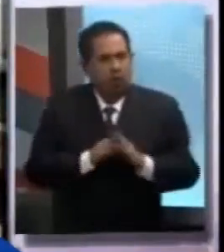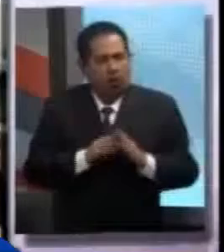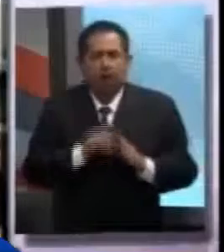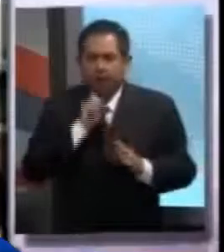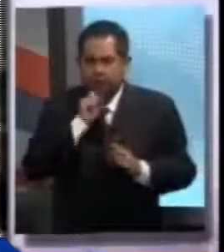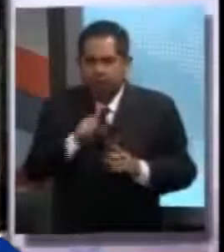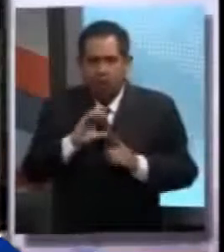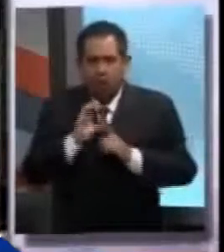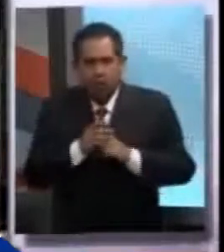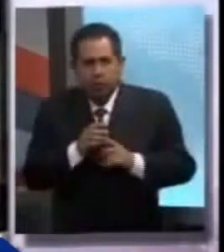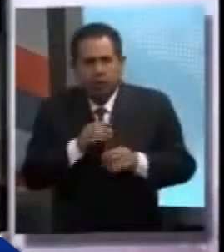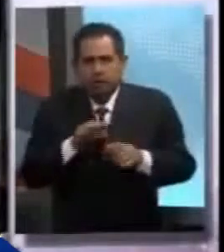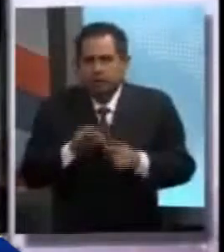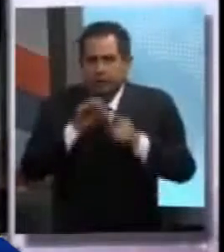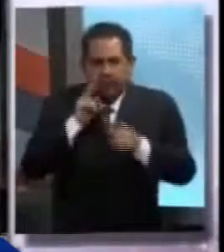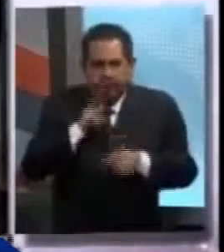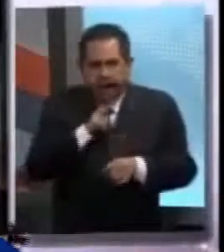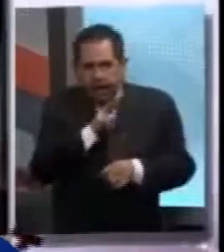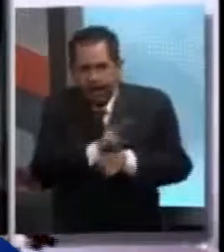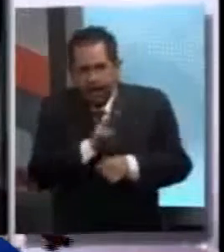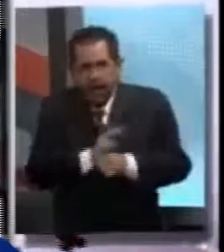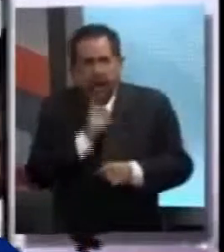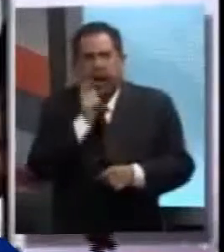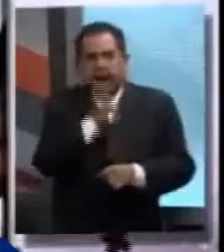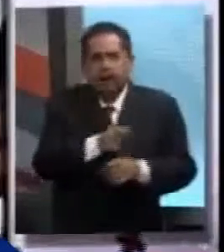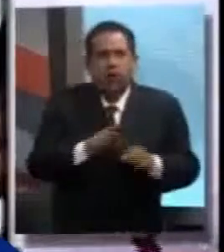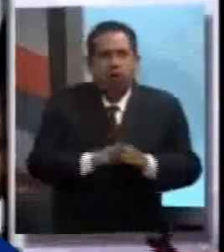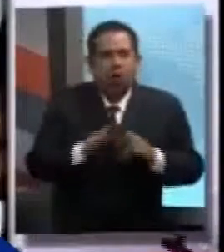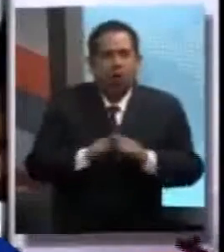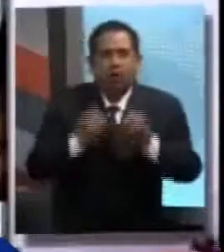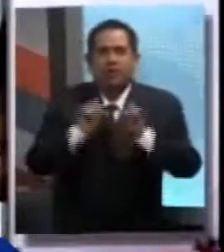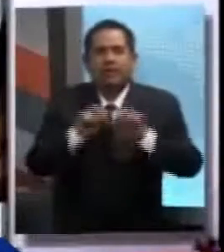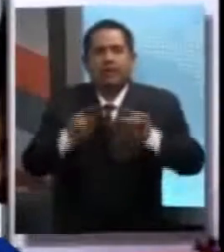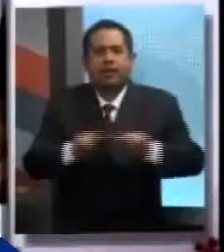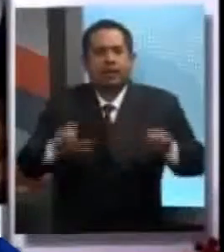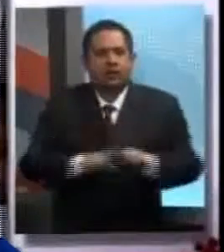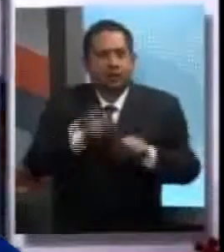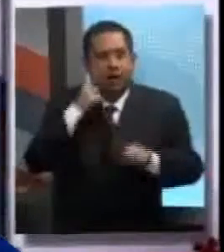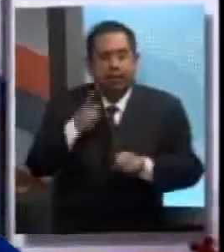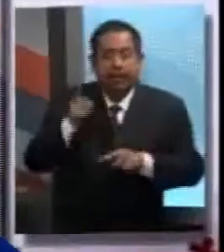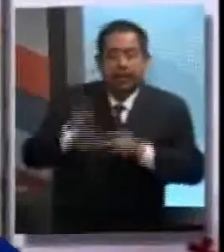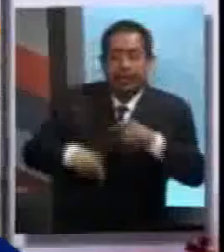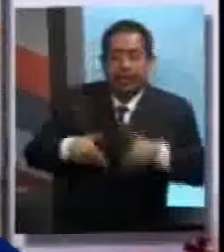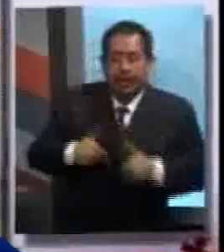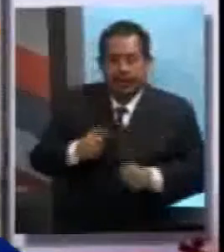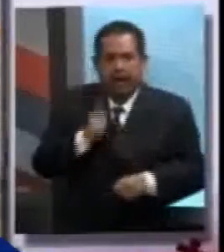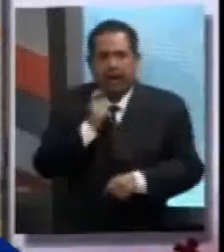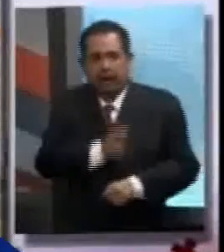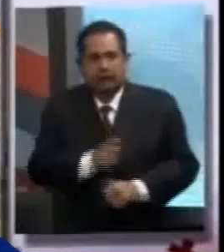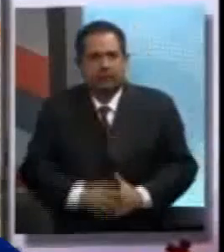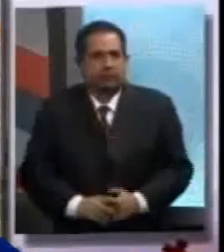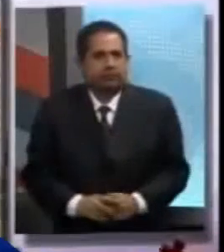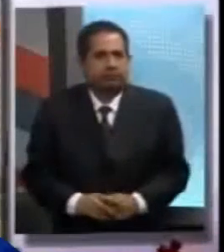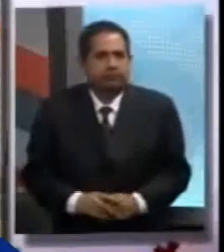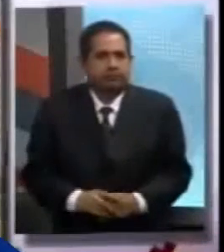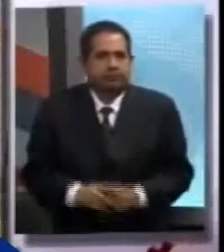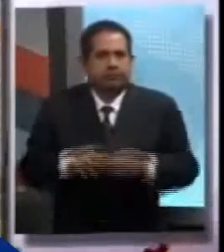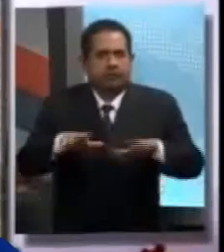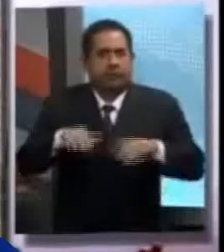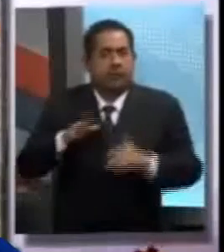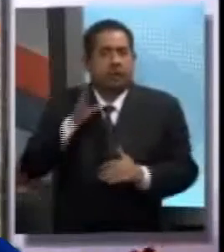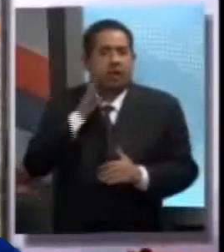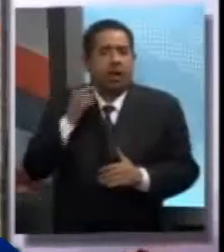especial para dar seguimiento a las acciones del Sistema Nacional para la Cruzada. El Pleno de la Cámara de